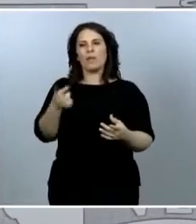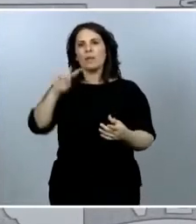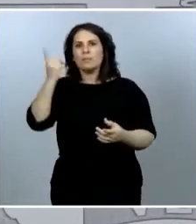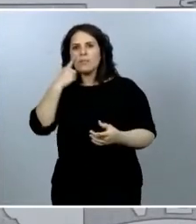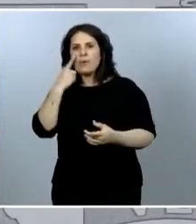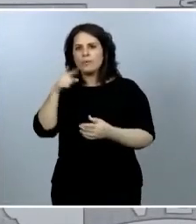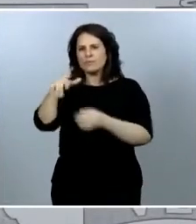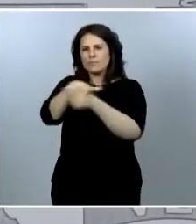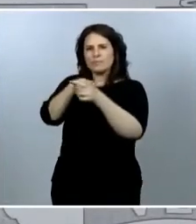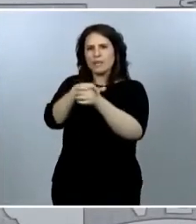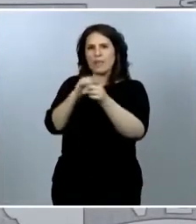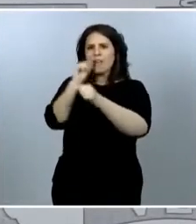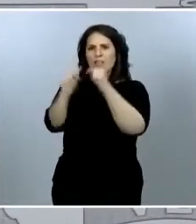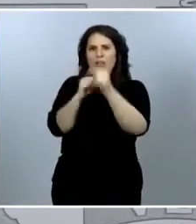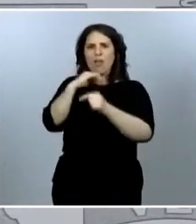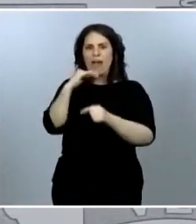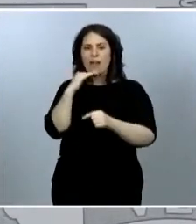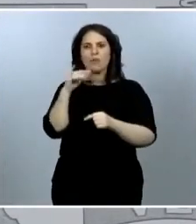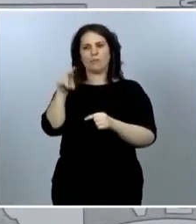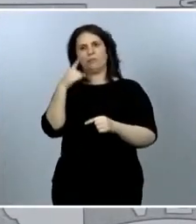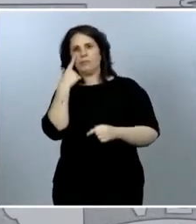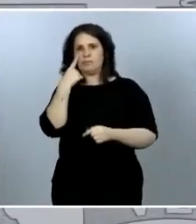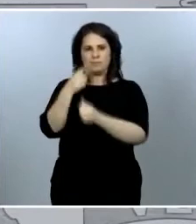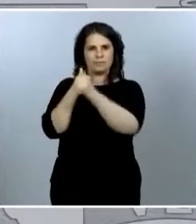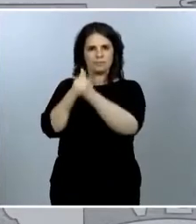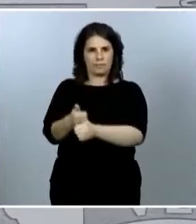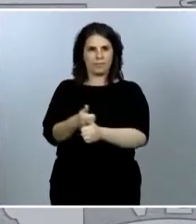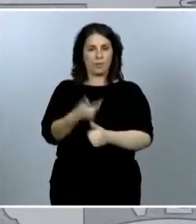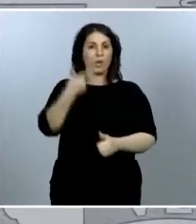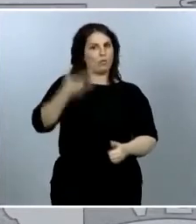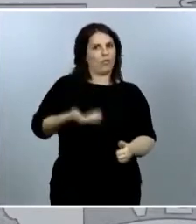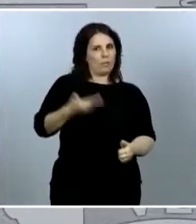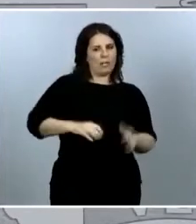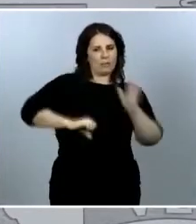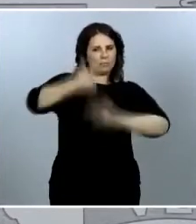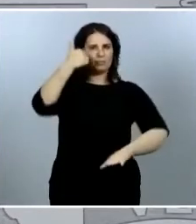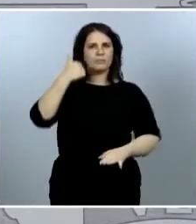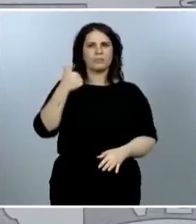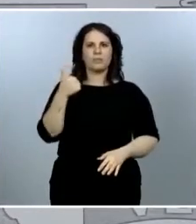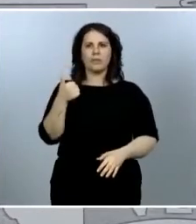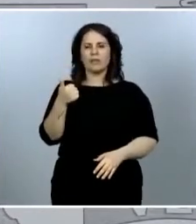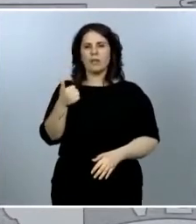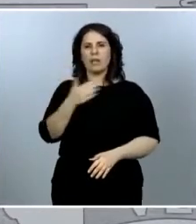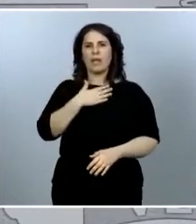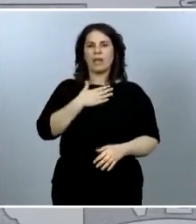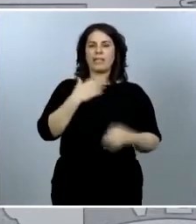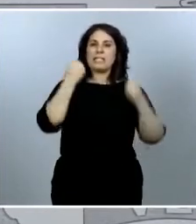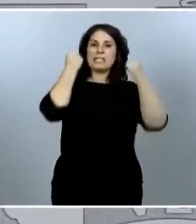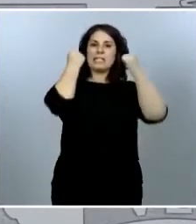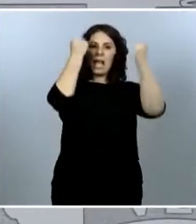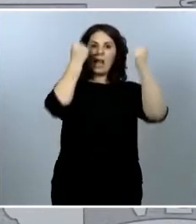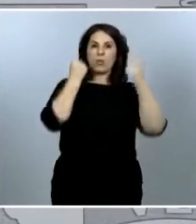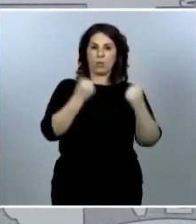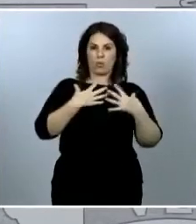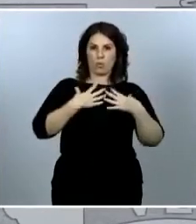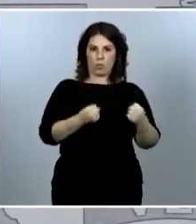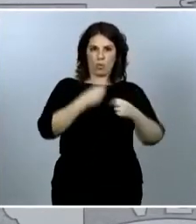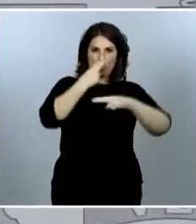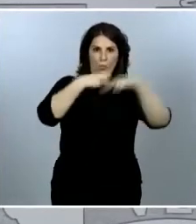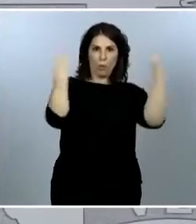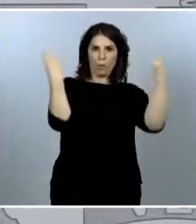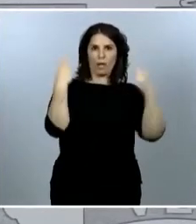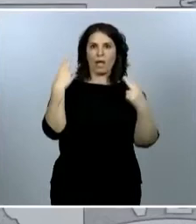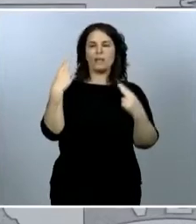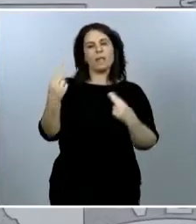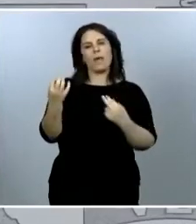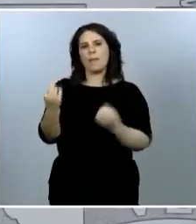Se establece, por ejemplo, algo fundamental, es la obligación de facilitar a la autoridad de salud pública competente todos los datos necesarios para el